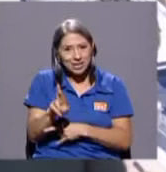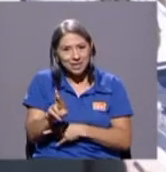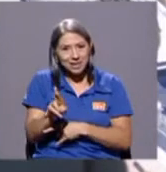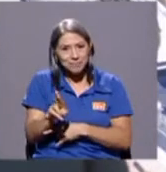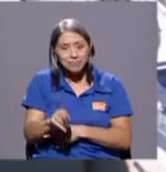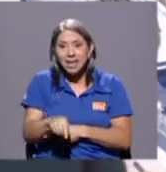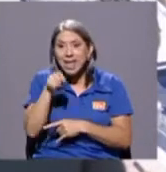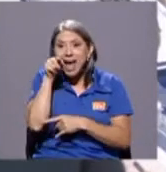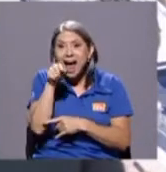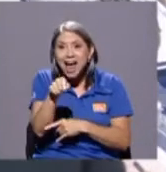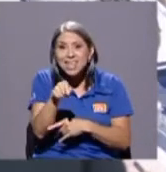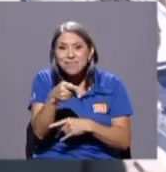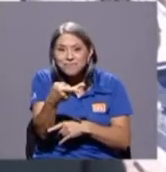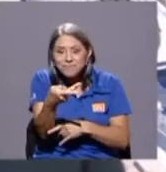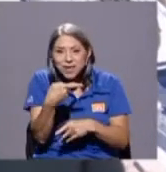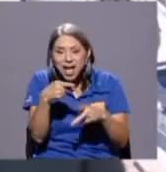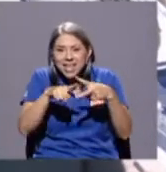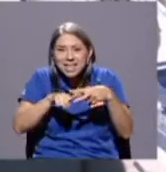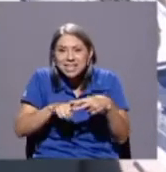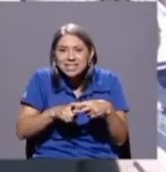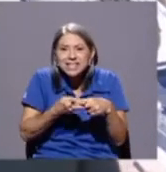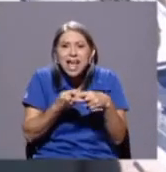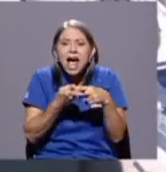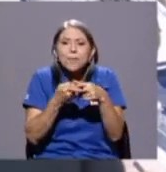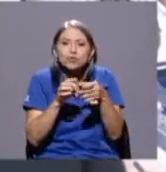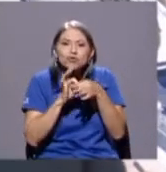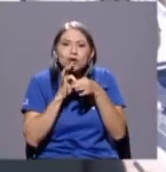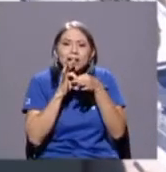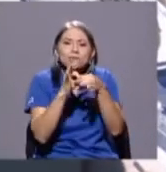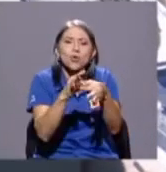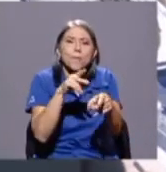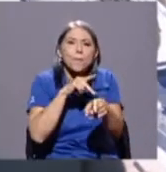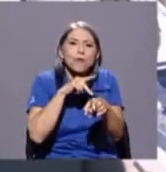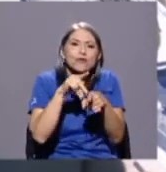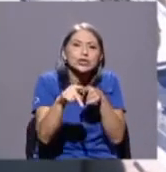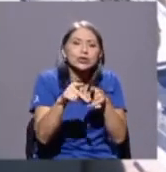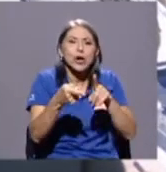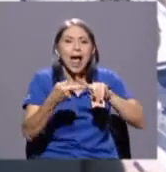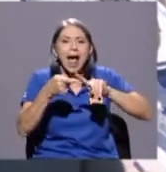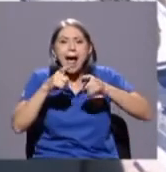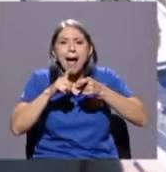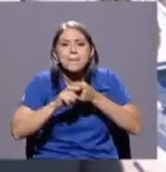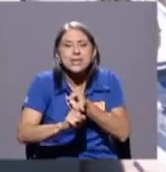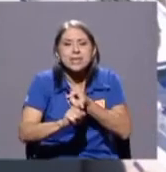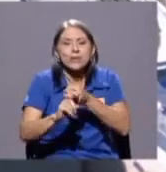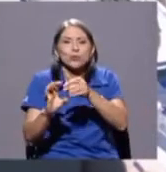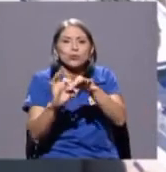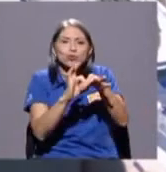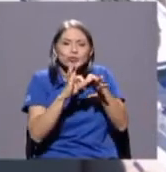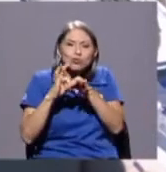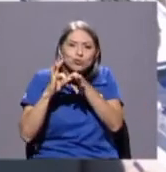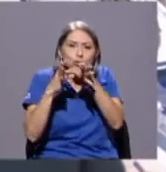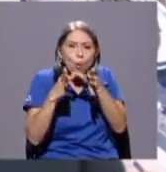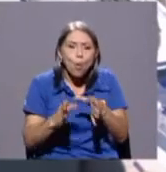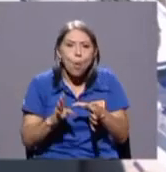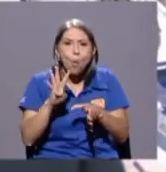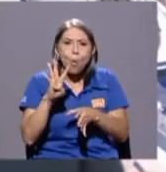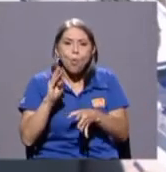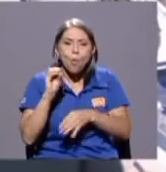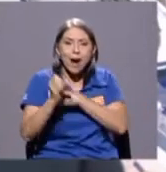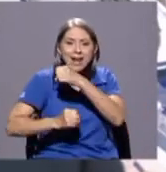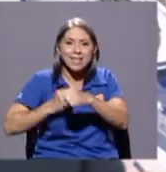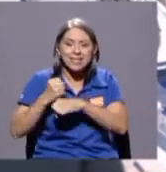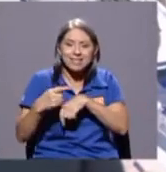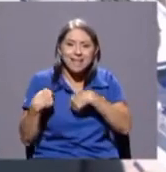profesional de amigos después de socios de 40 años. Por eso la